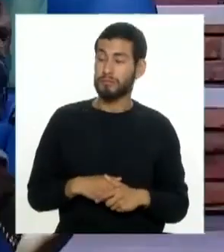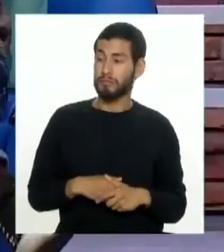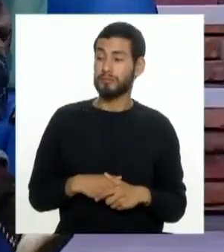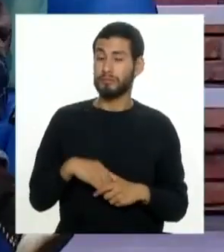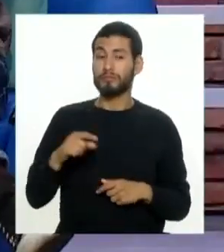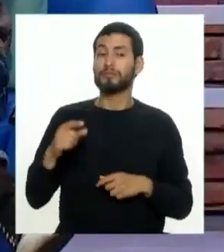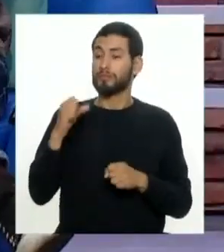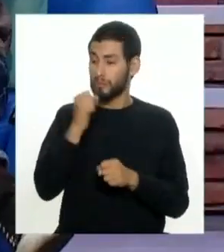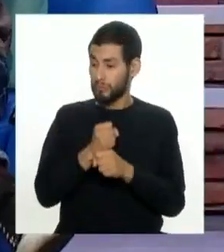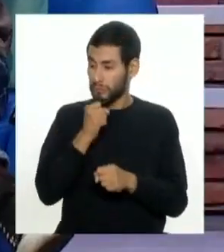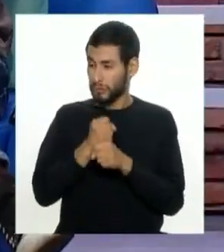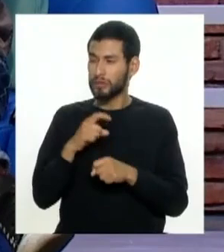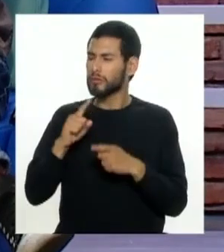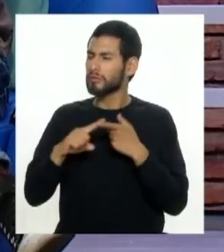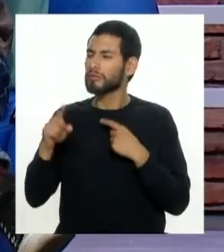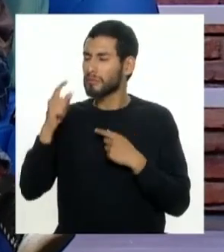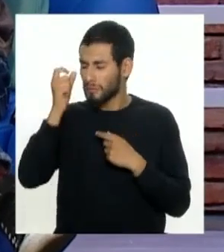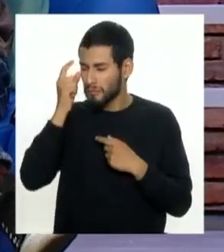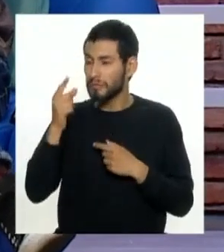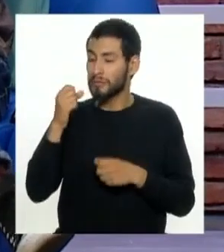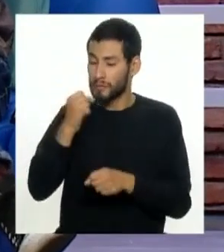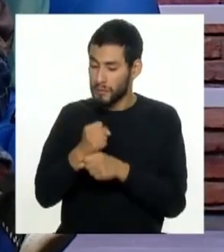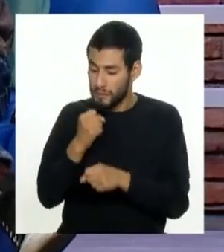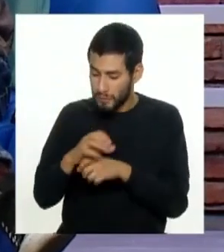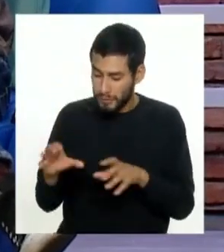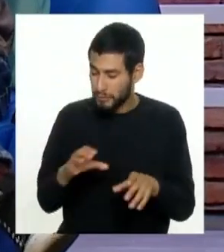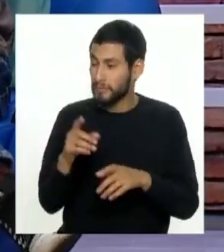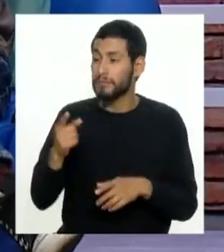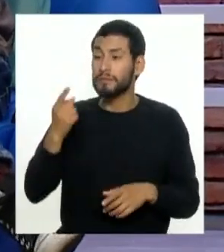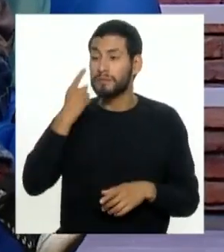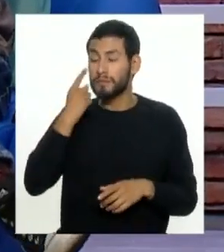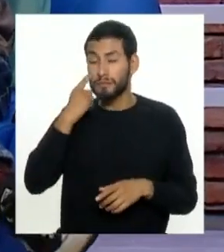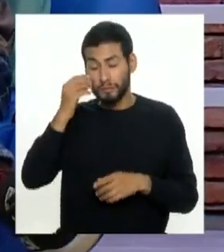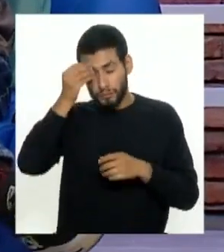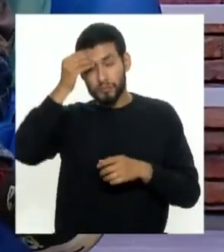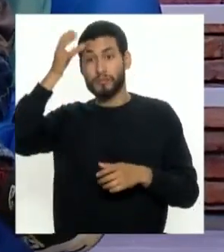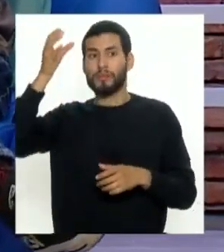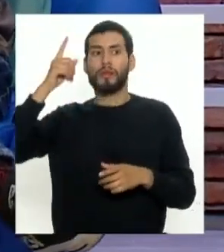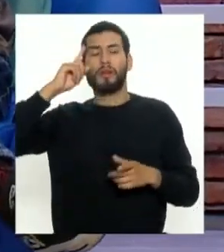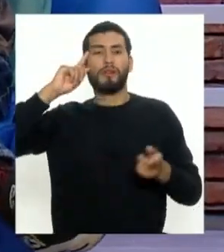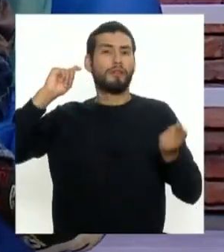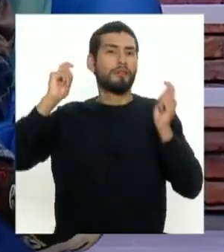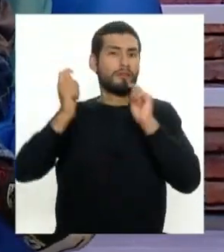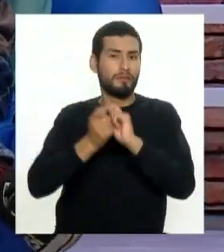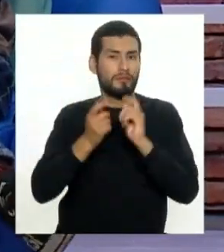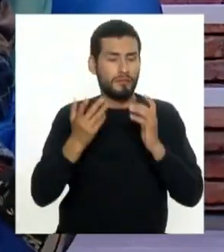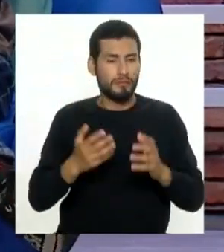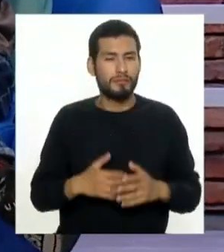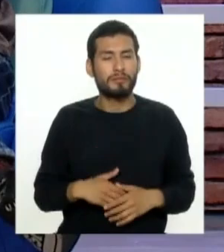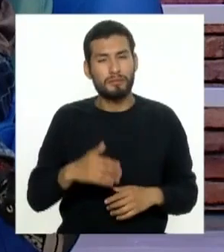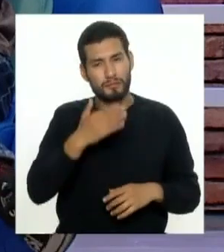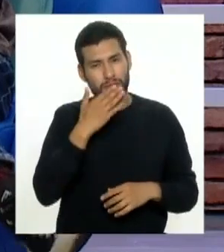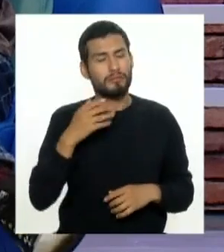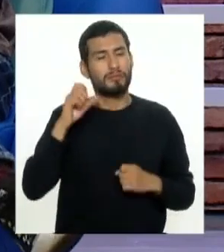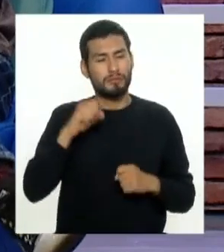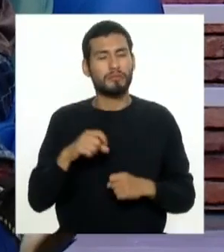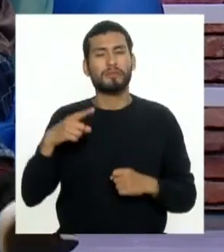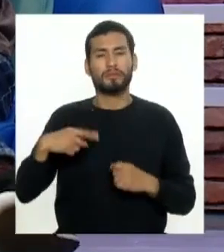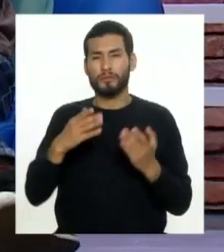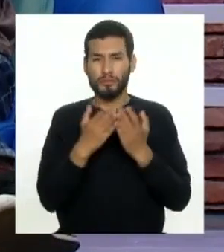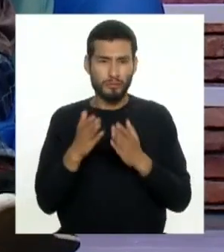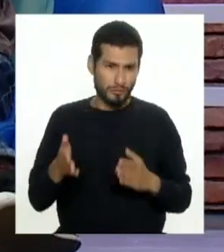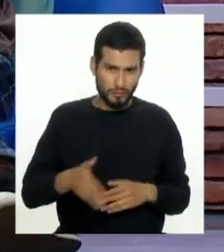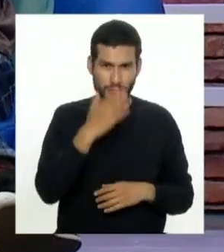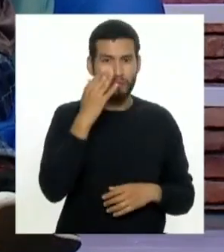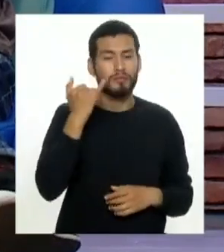necesito la mano de obra pero hay que entender que la mano de obra con el conocimiento va a revolucionarlo todo entonces mejor que se vayan a estudiar nuestros